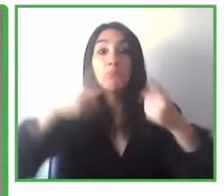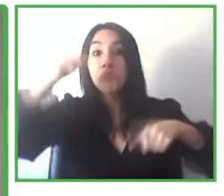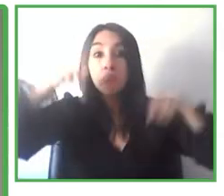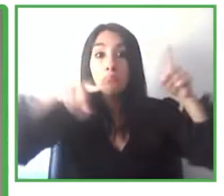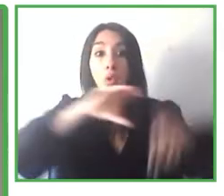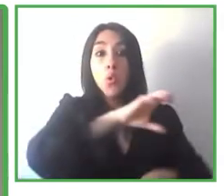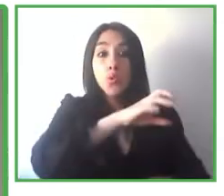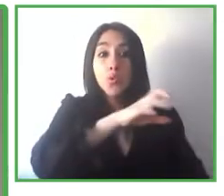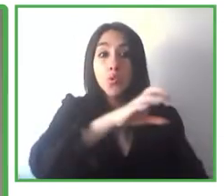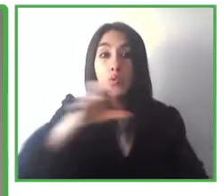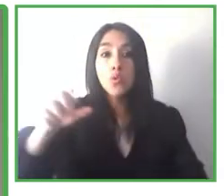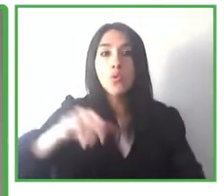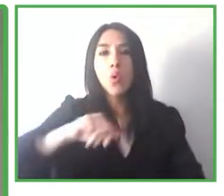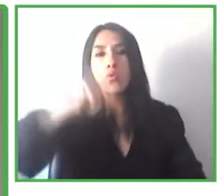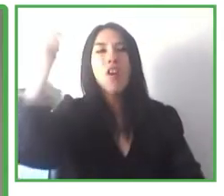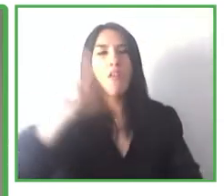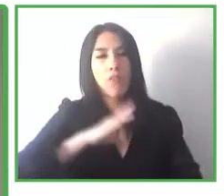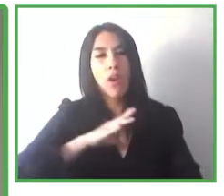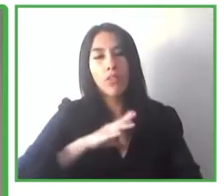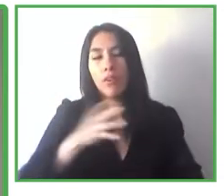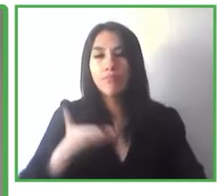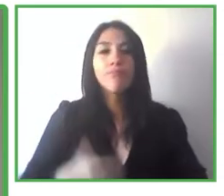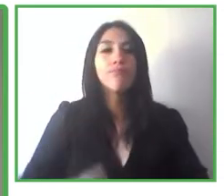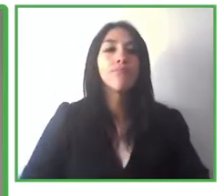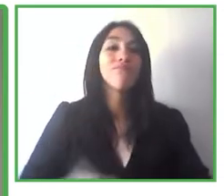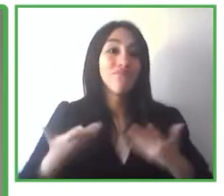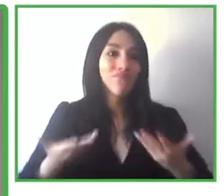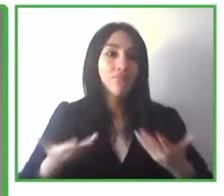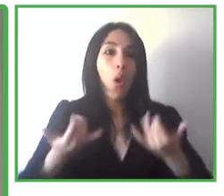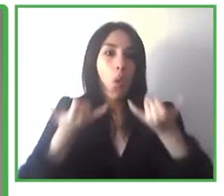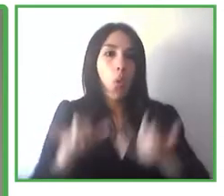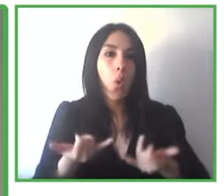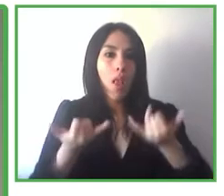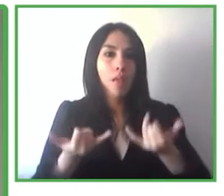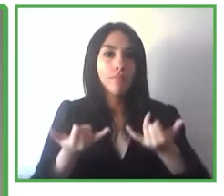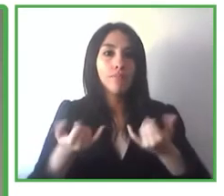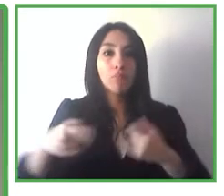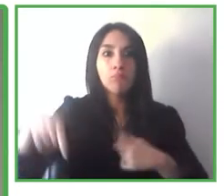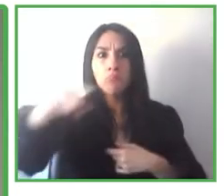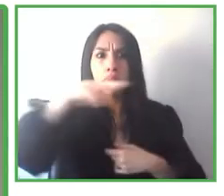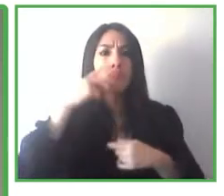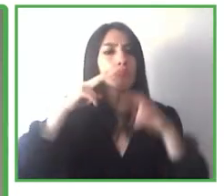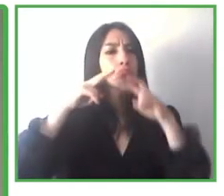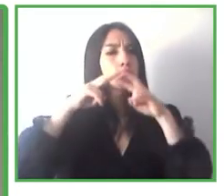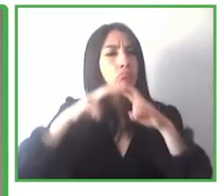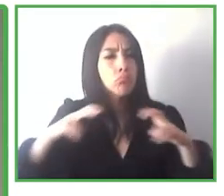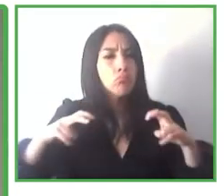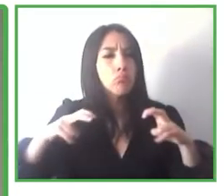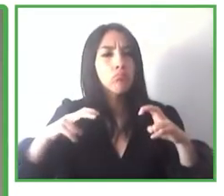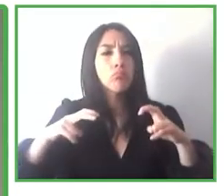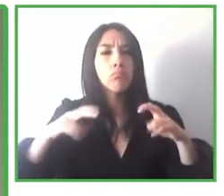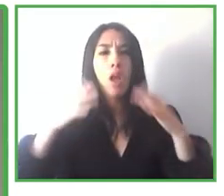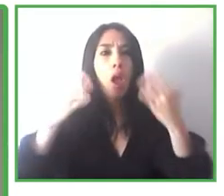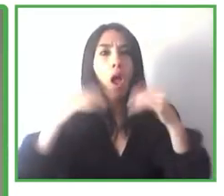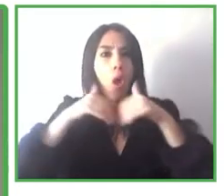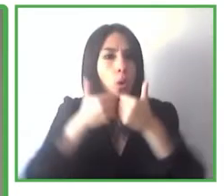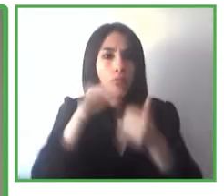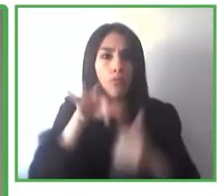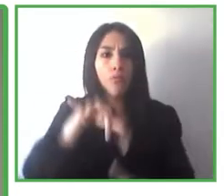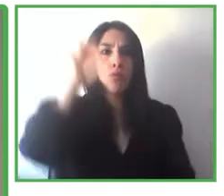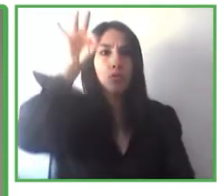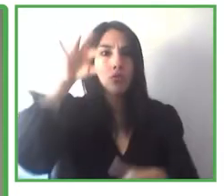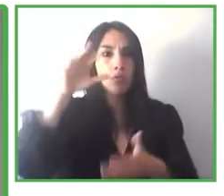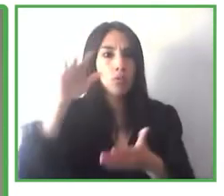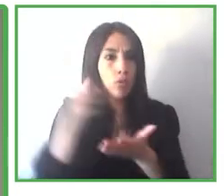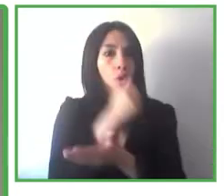para eso vamos a intentar explorar cómo se puede realmente lograr eso, cómo se pueden escalar estas tecnologías a distintos ámbitos y